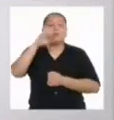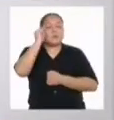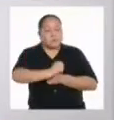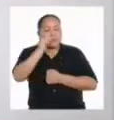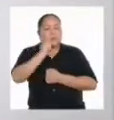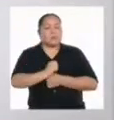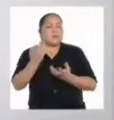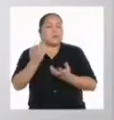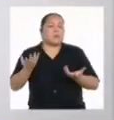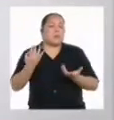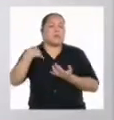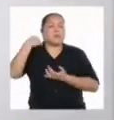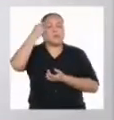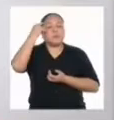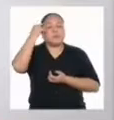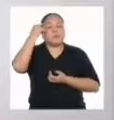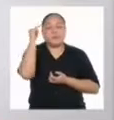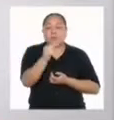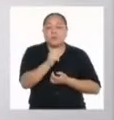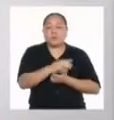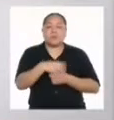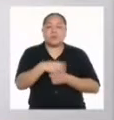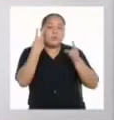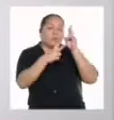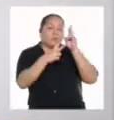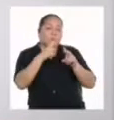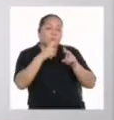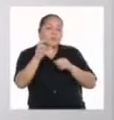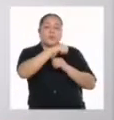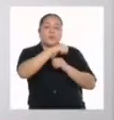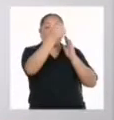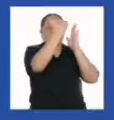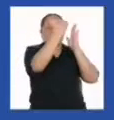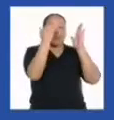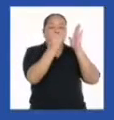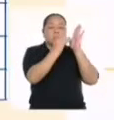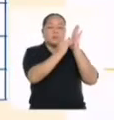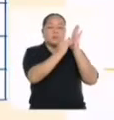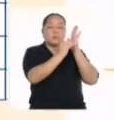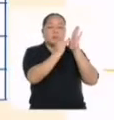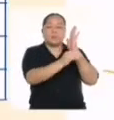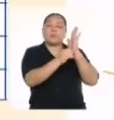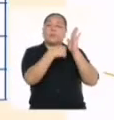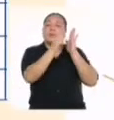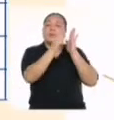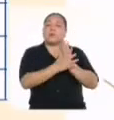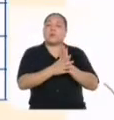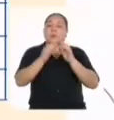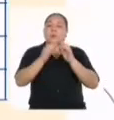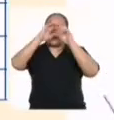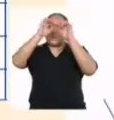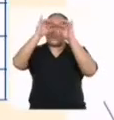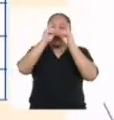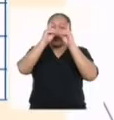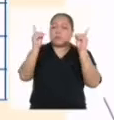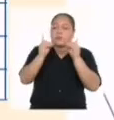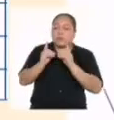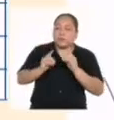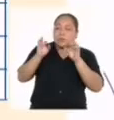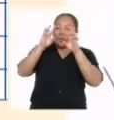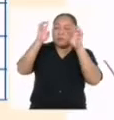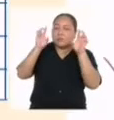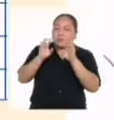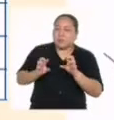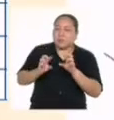supuesto Y pensando en eso, veamos el siguiente criterio ¿La silueta y el texto del